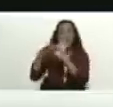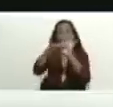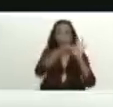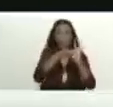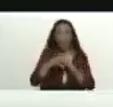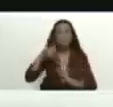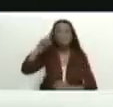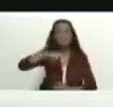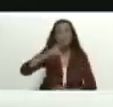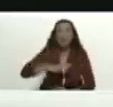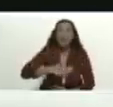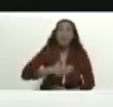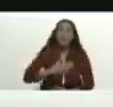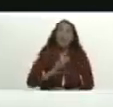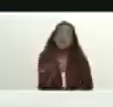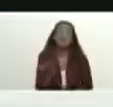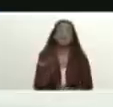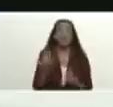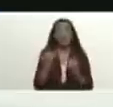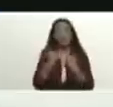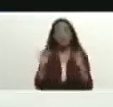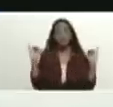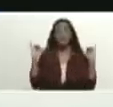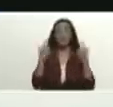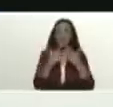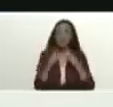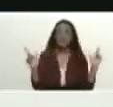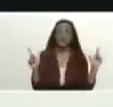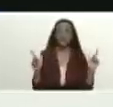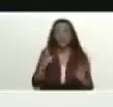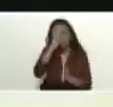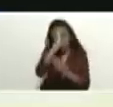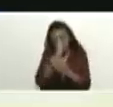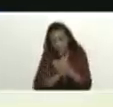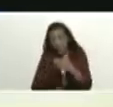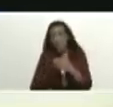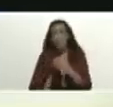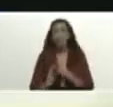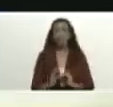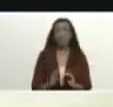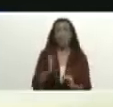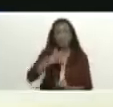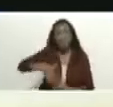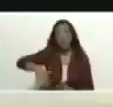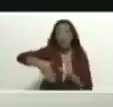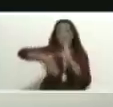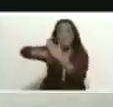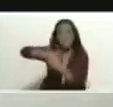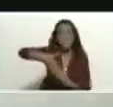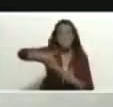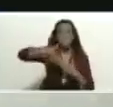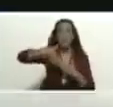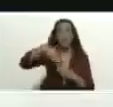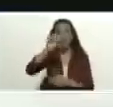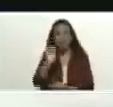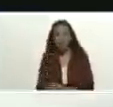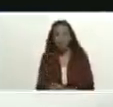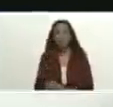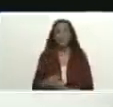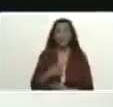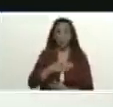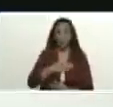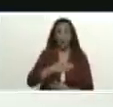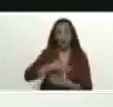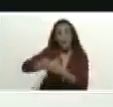necesaria independentista soberana de nuestra América del Sur de